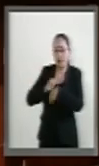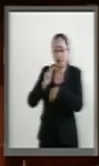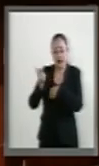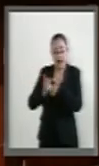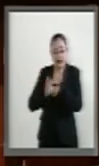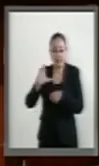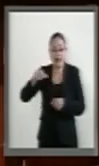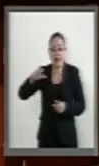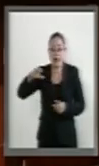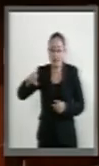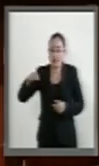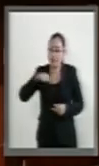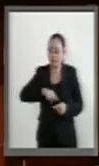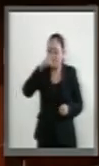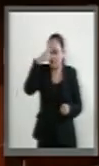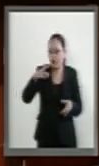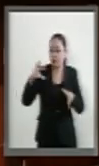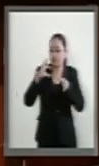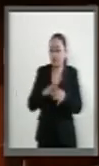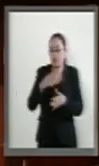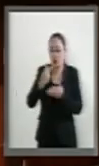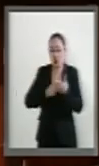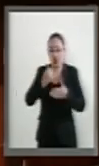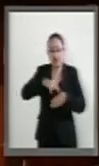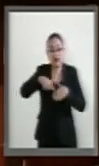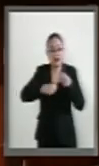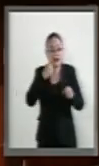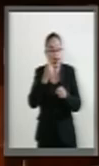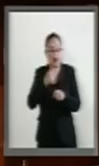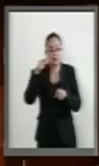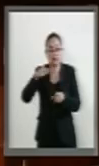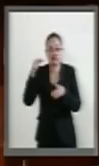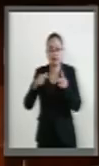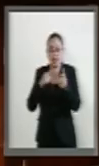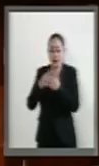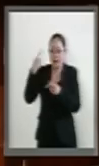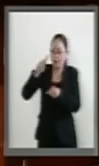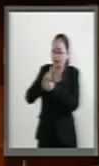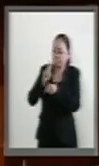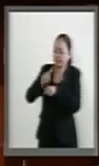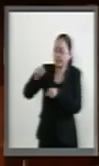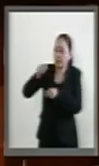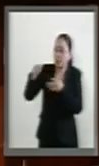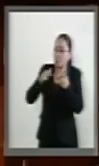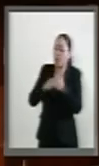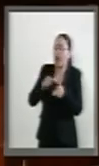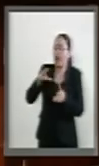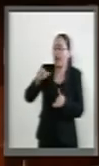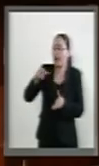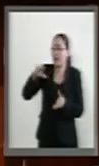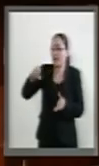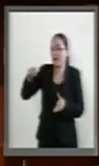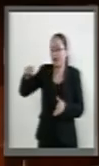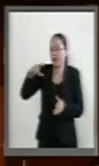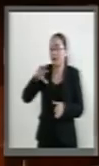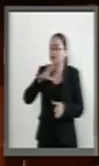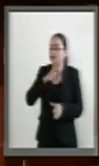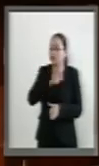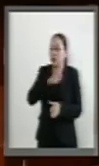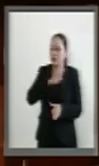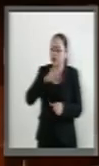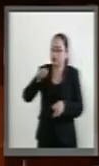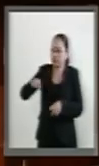proyectos que tenemos este año será establecer un observatorio de la región del Caribe para el empoderamiento